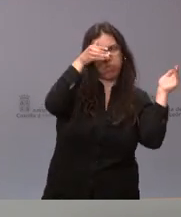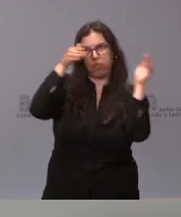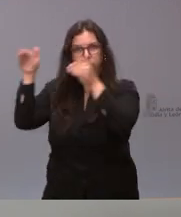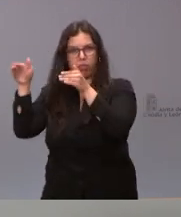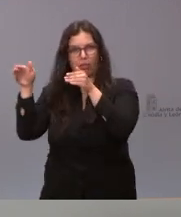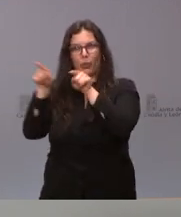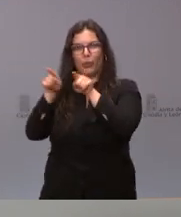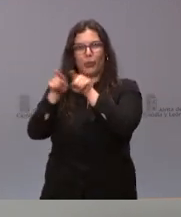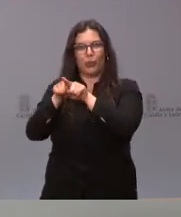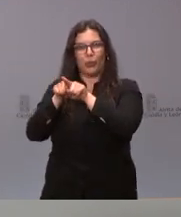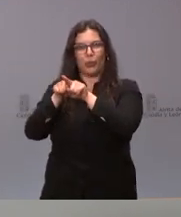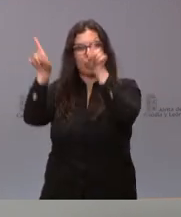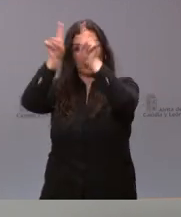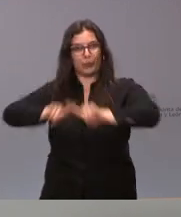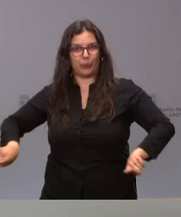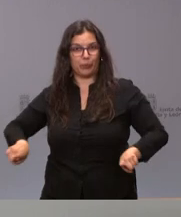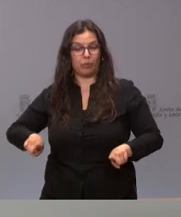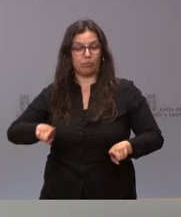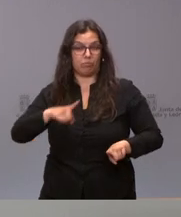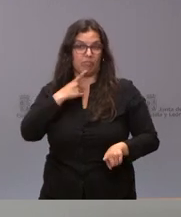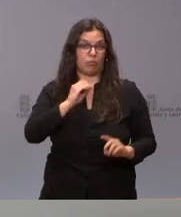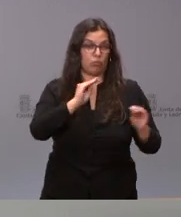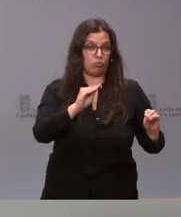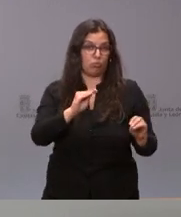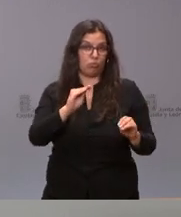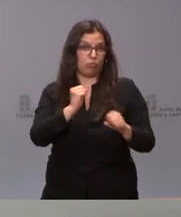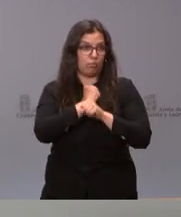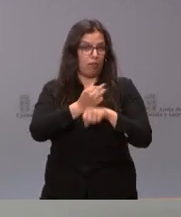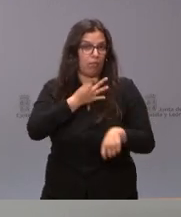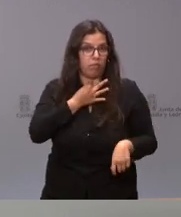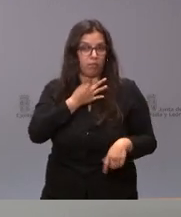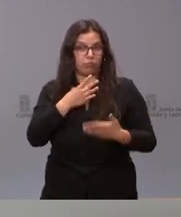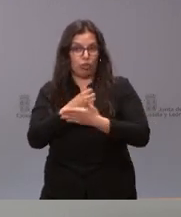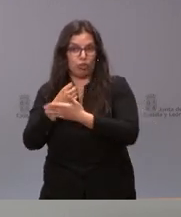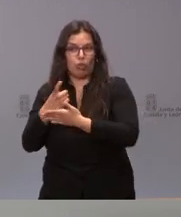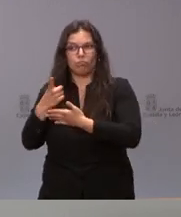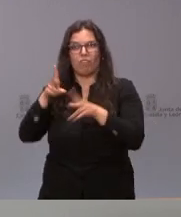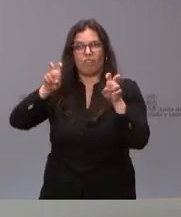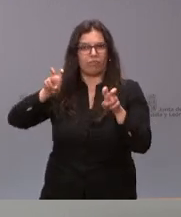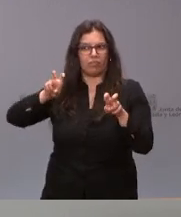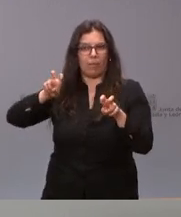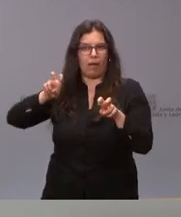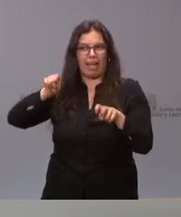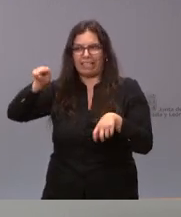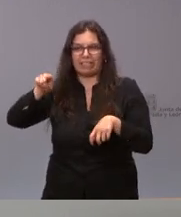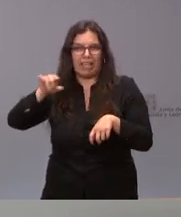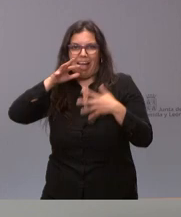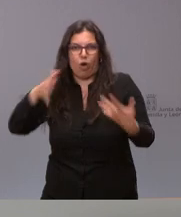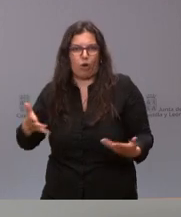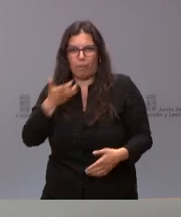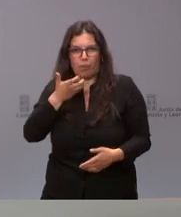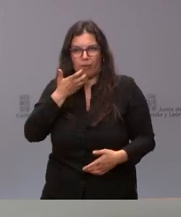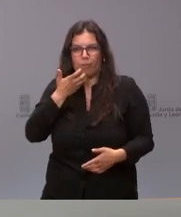de su empleo, de sus dificultades para llegar a fin de mes. Sirve este asunto pero está sirviendo otros en el momento presente con el objetivo